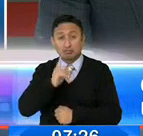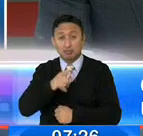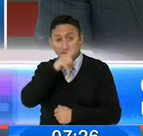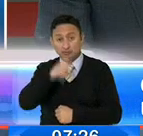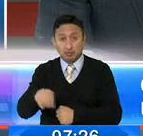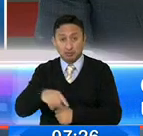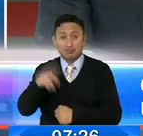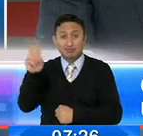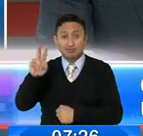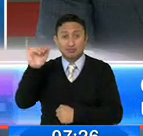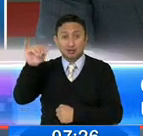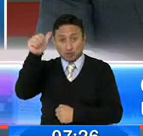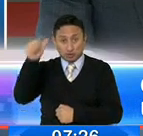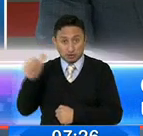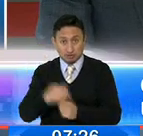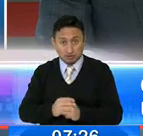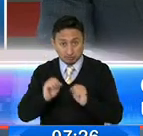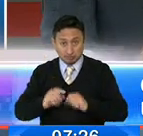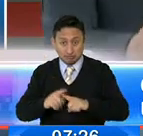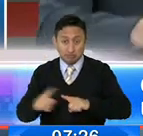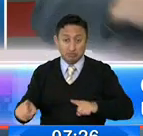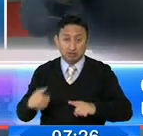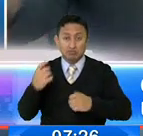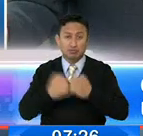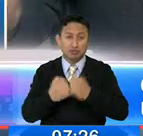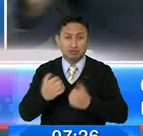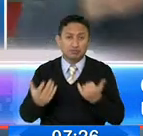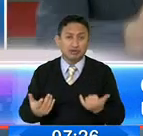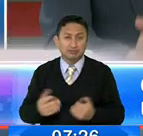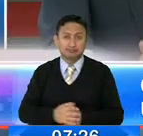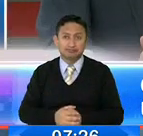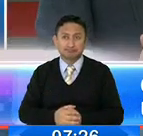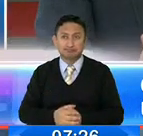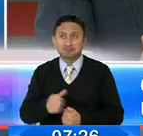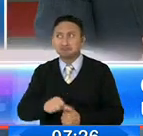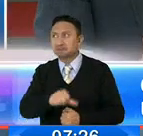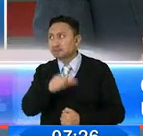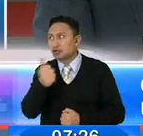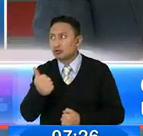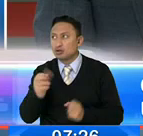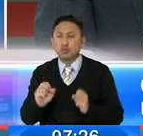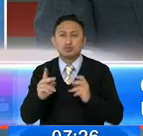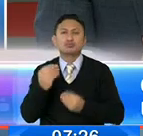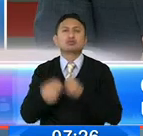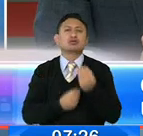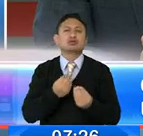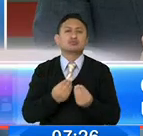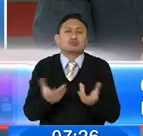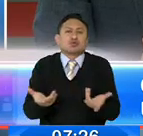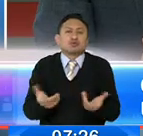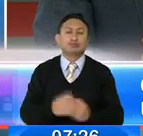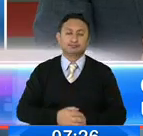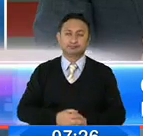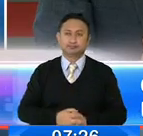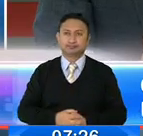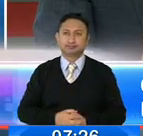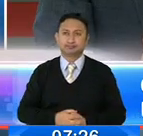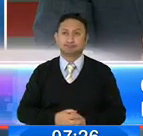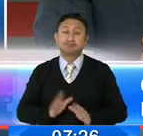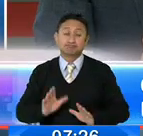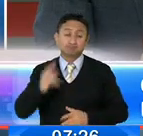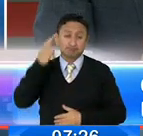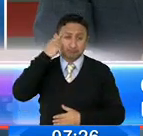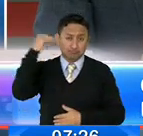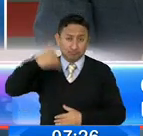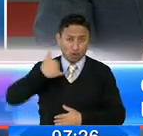viernes, sábado y domingo, esta problemática ya se mantiene. ¿Qué otras alternativas se pueden estar dando? Bueno, yo creo que ya